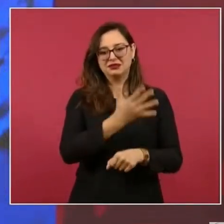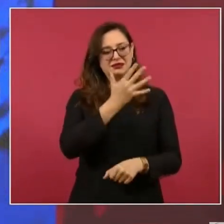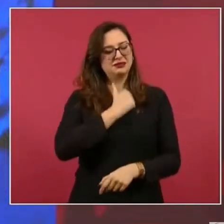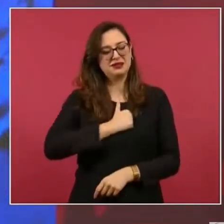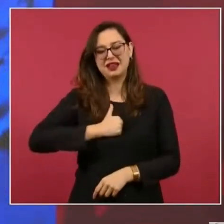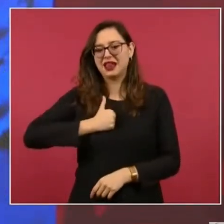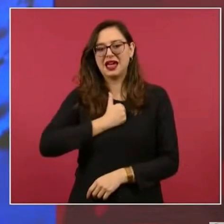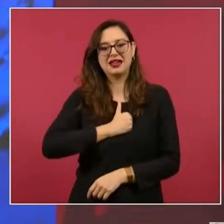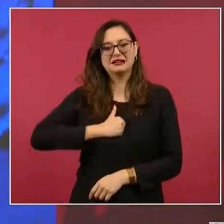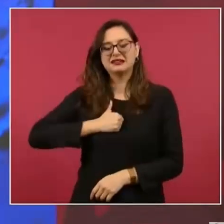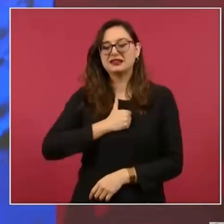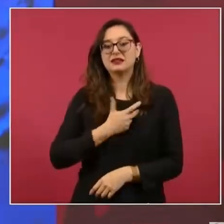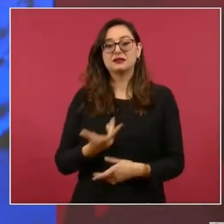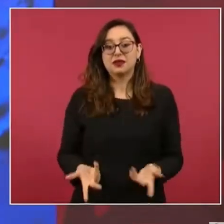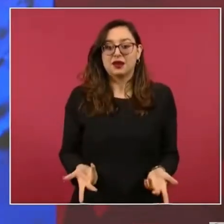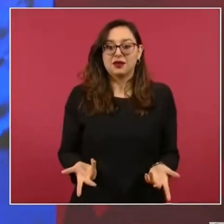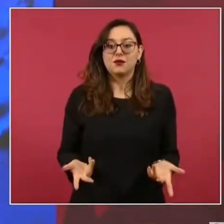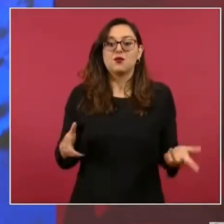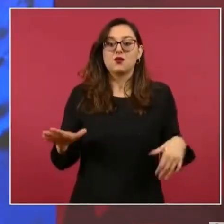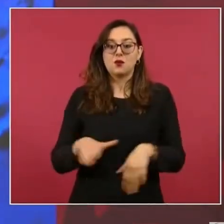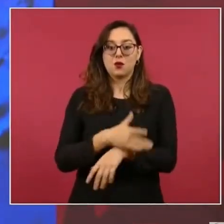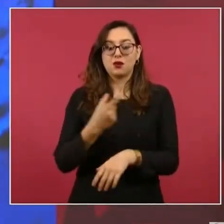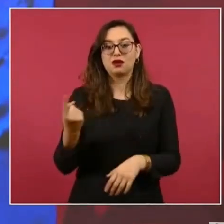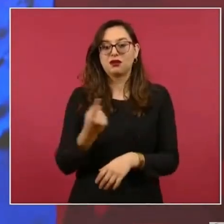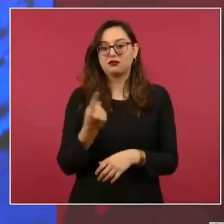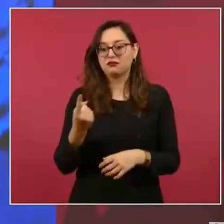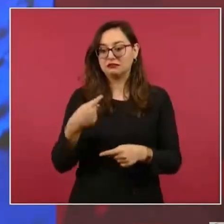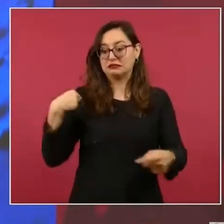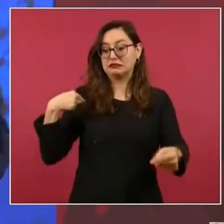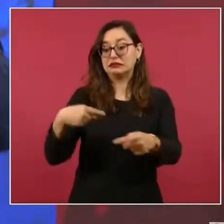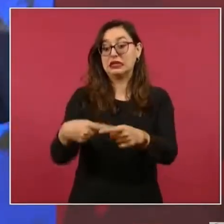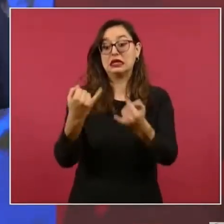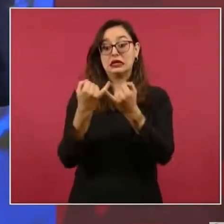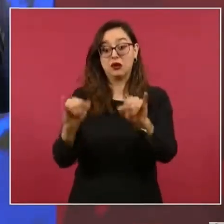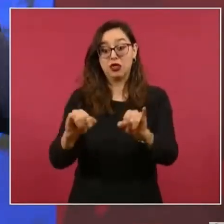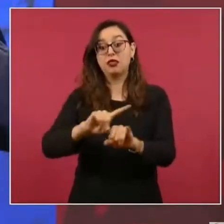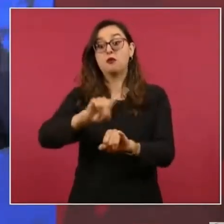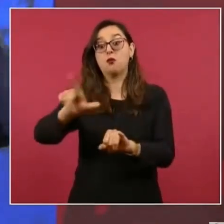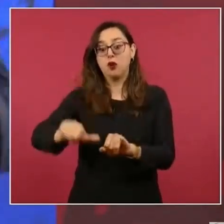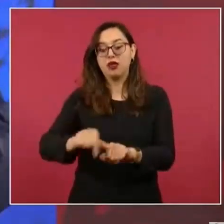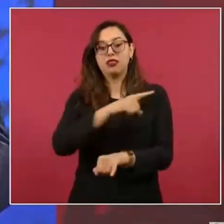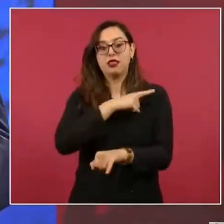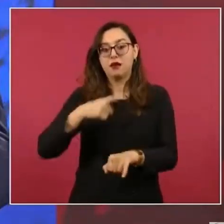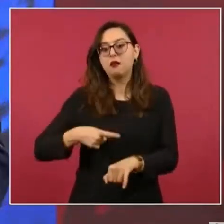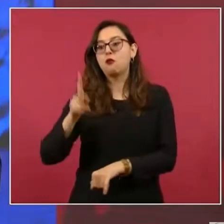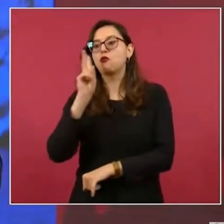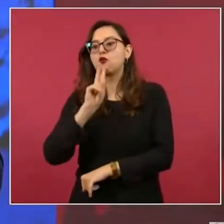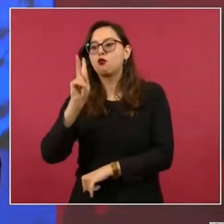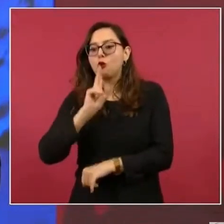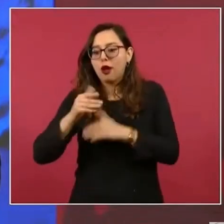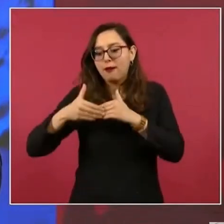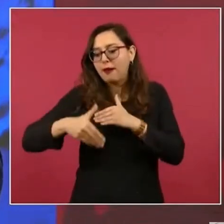para los periodos de prueba, para consolidar